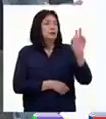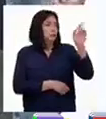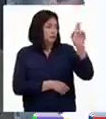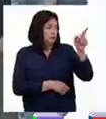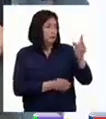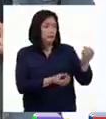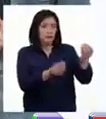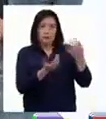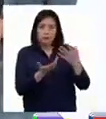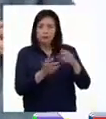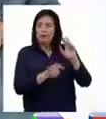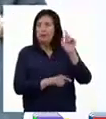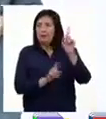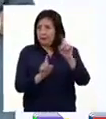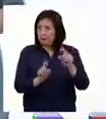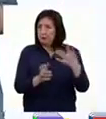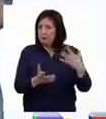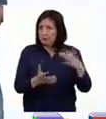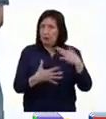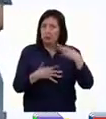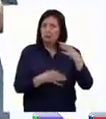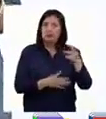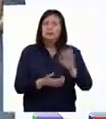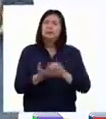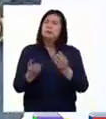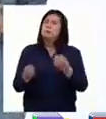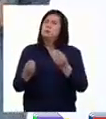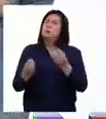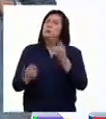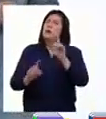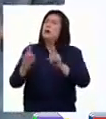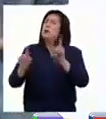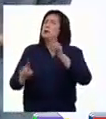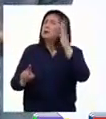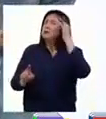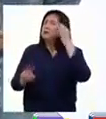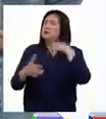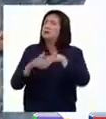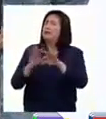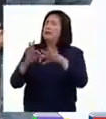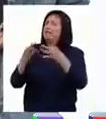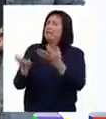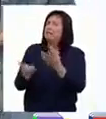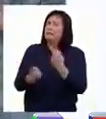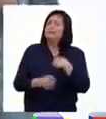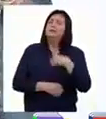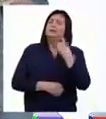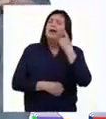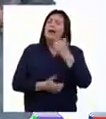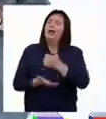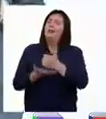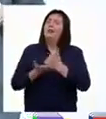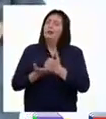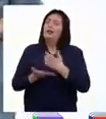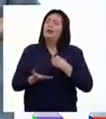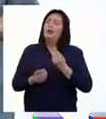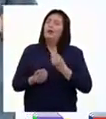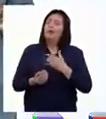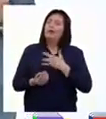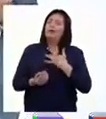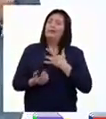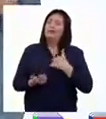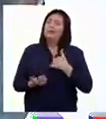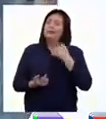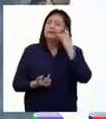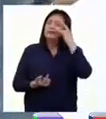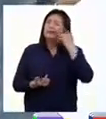profesora nos dejó una pregunta muy interesante. ¿Cómo es que algunas experiencias familiares nos ayudan a definir nuestra manera de sentir,